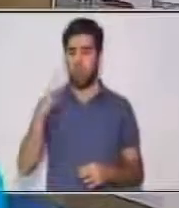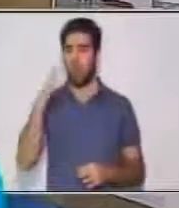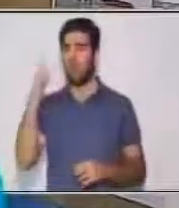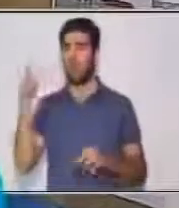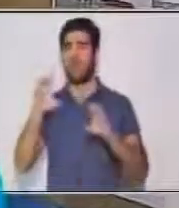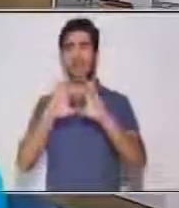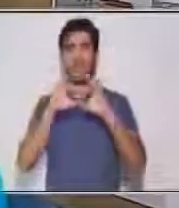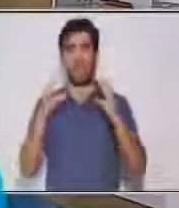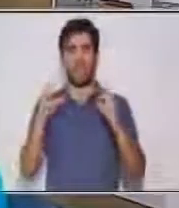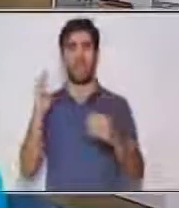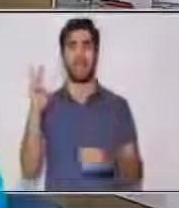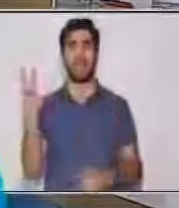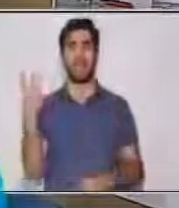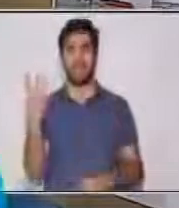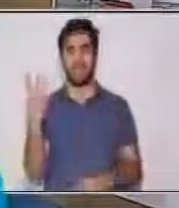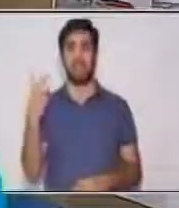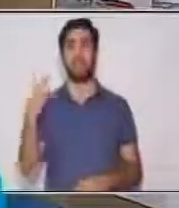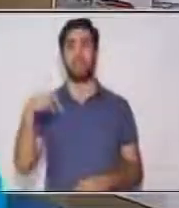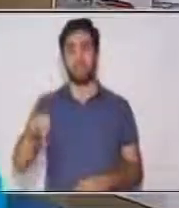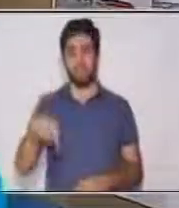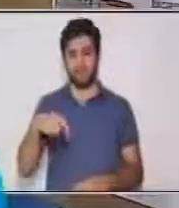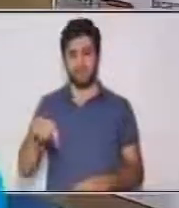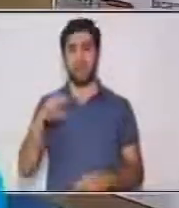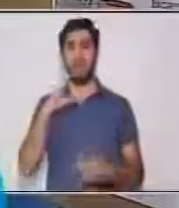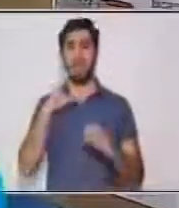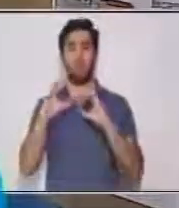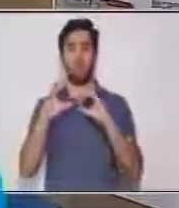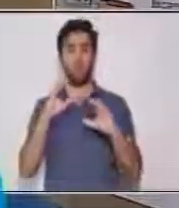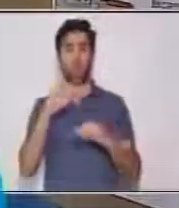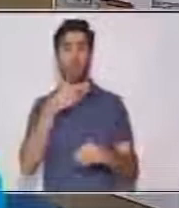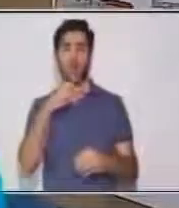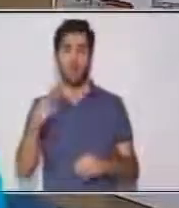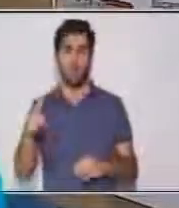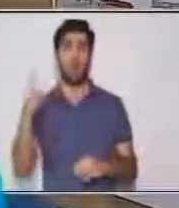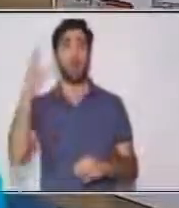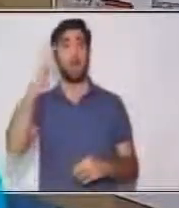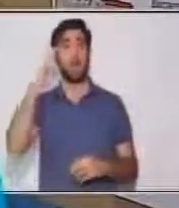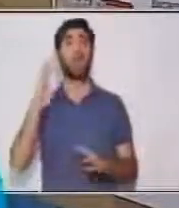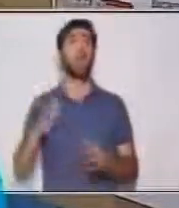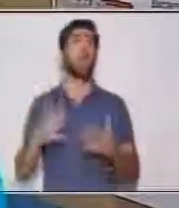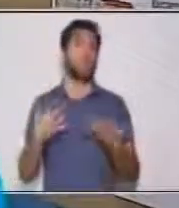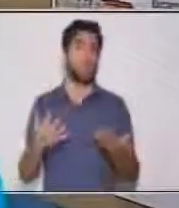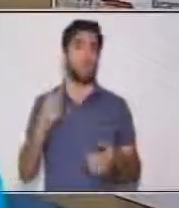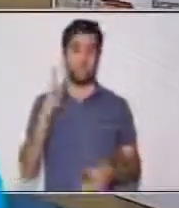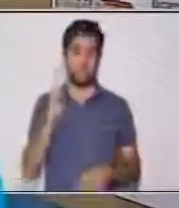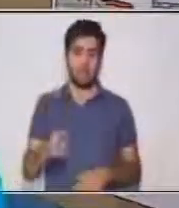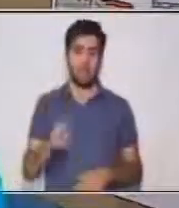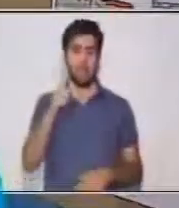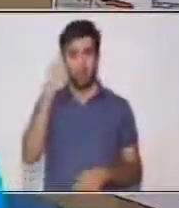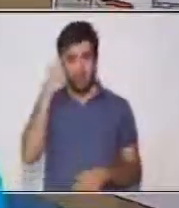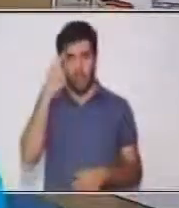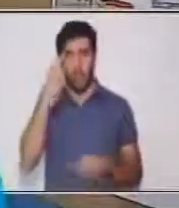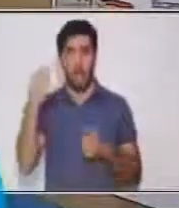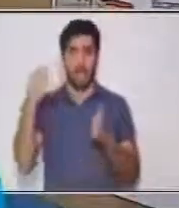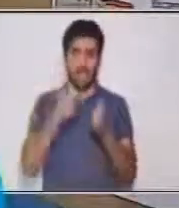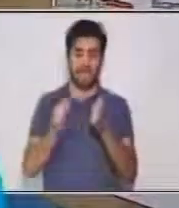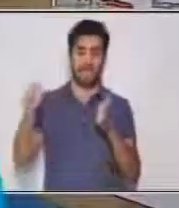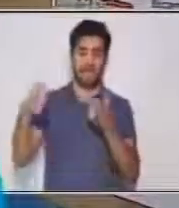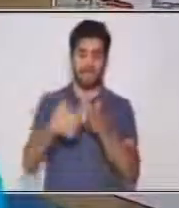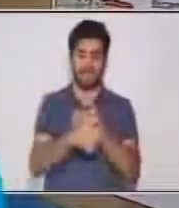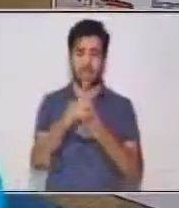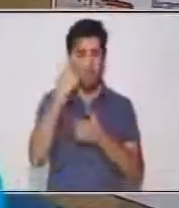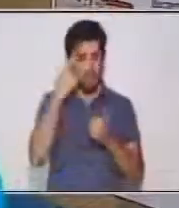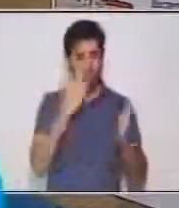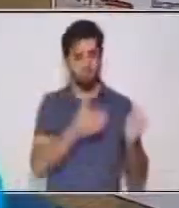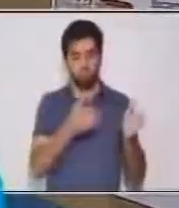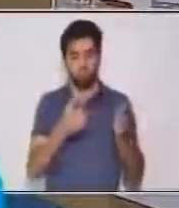de tercer grado de comunicación y lenguaje. Y recuerda siempre emplear estrategias de lectura y tener siempre a mano